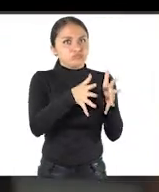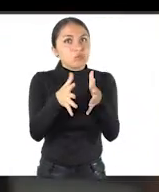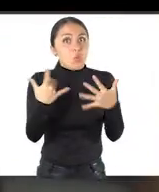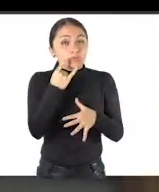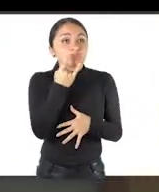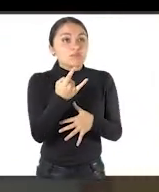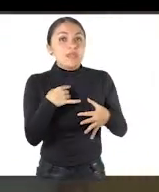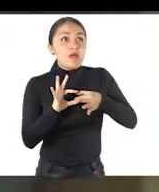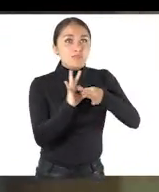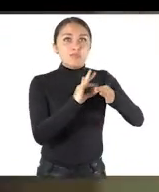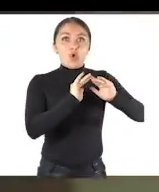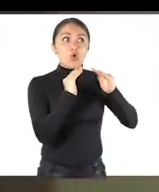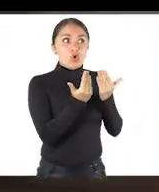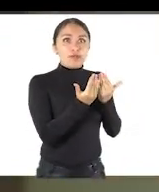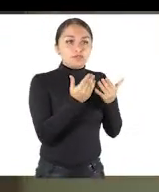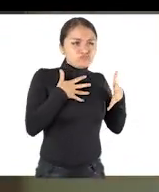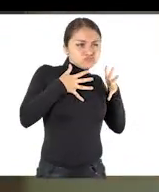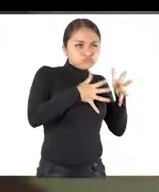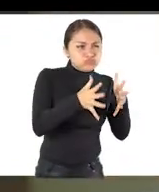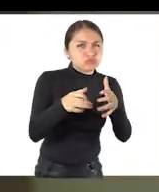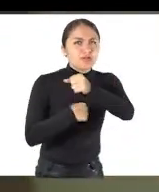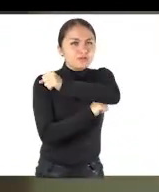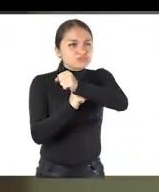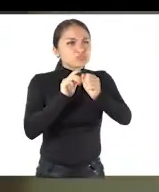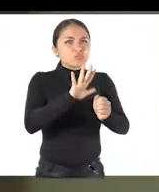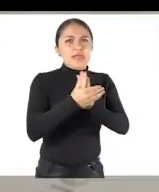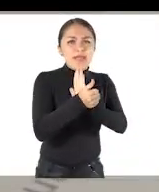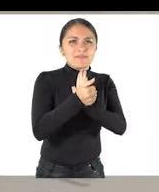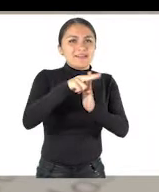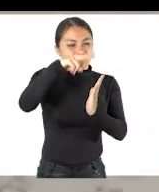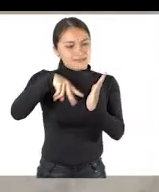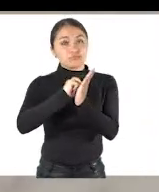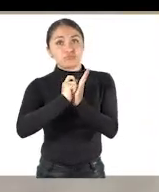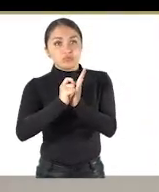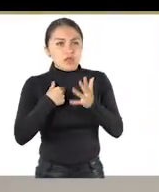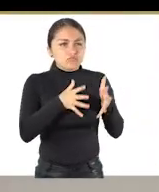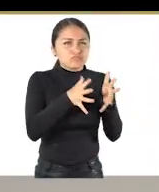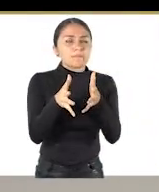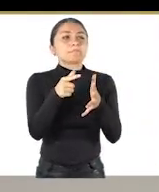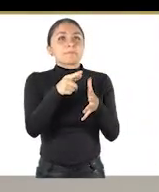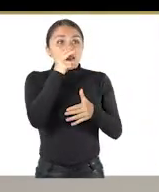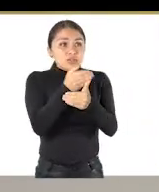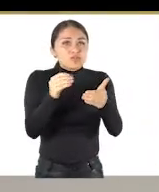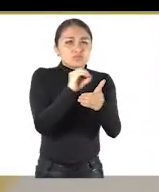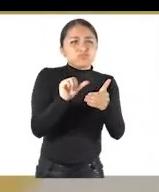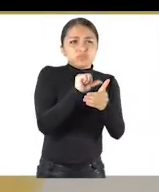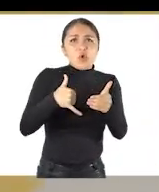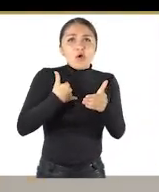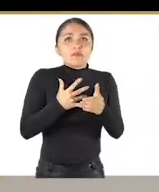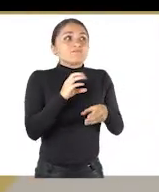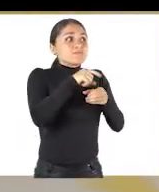en conjunto con la escuela en donde fortalecemos estas competencias básicas en lectoescritura para que los niños, niñas y